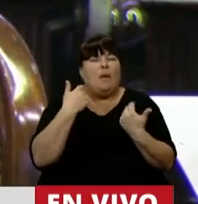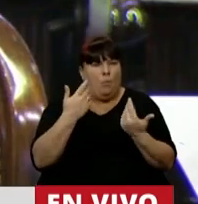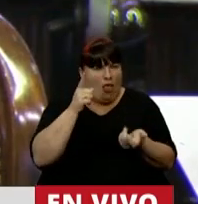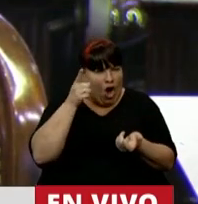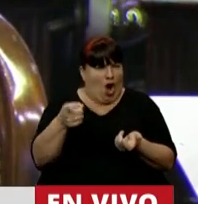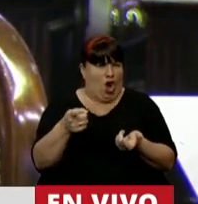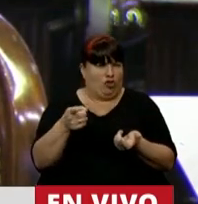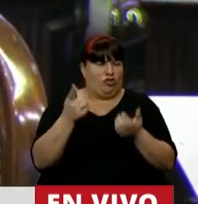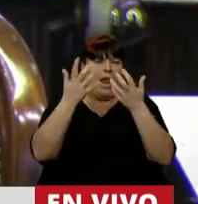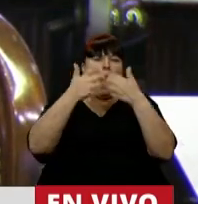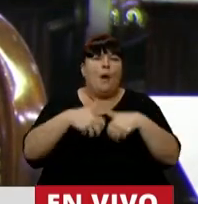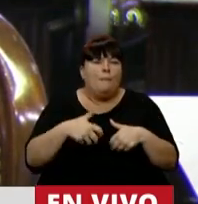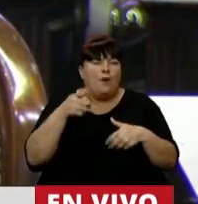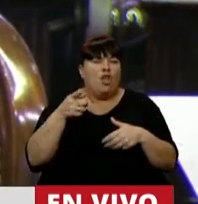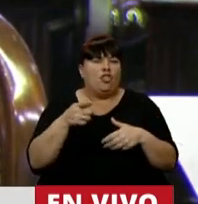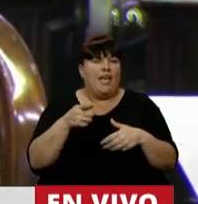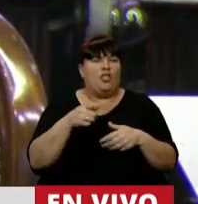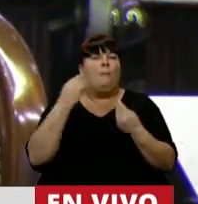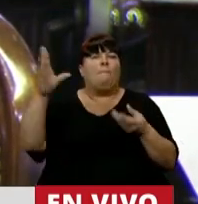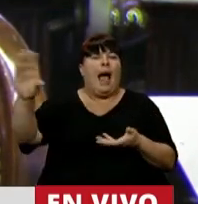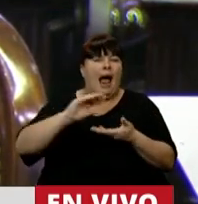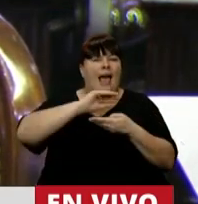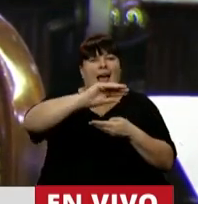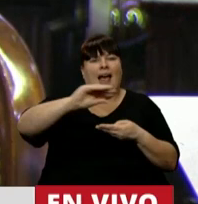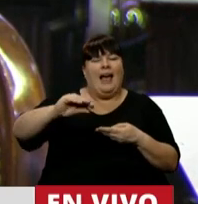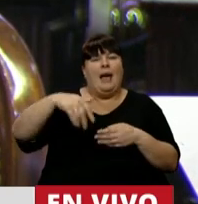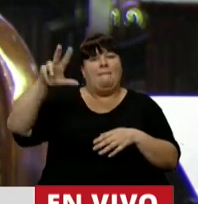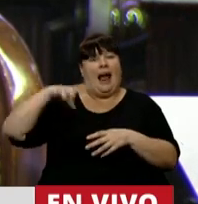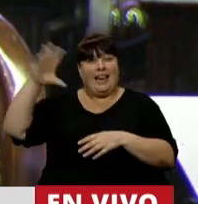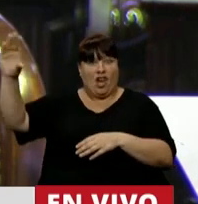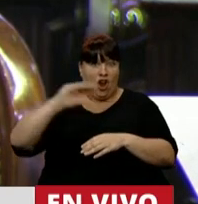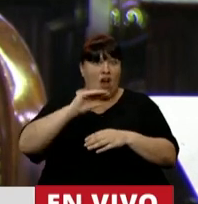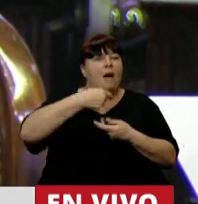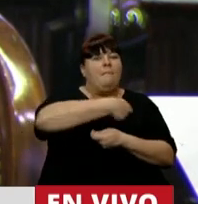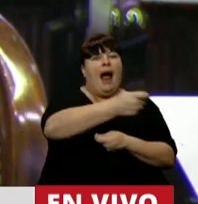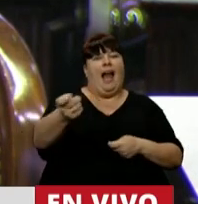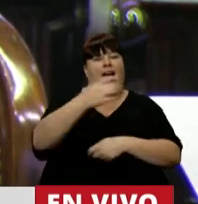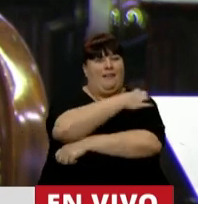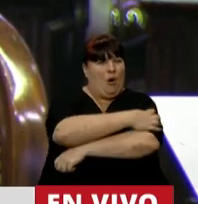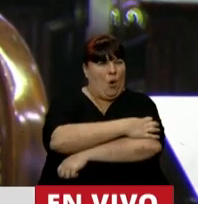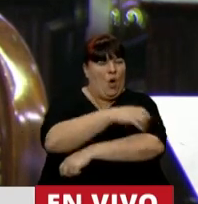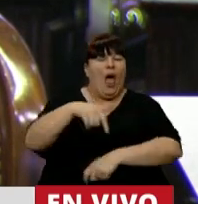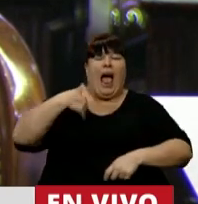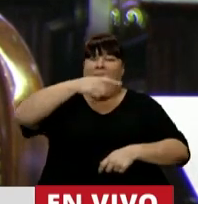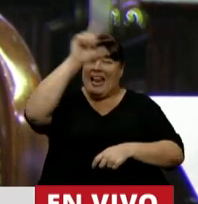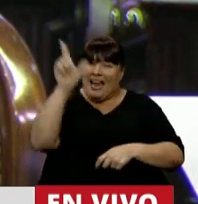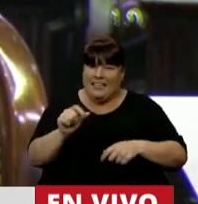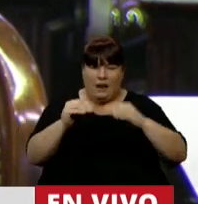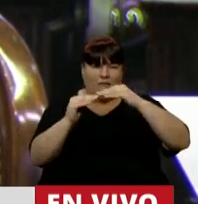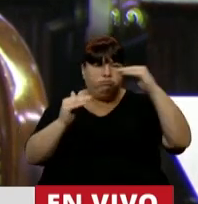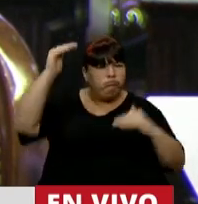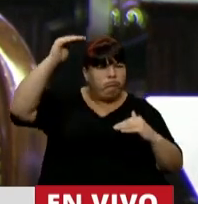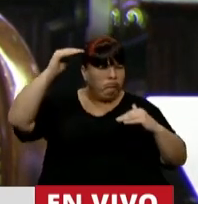contra de un proyecto que redistribuye desde los que más tienen a los que menos tienen en un país cuya